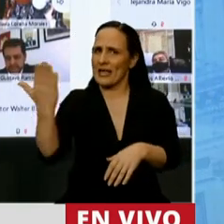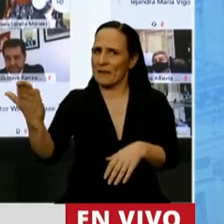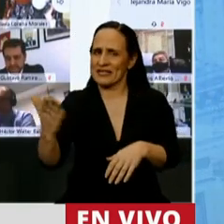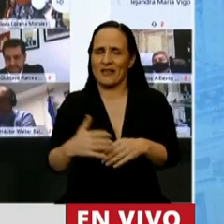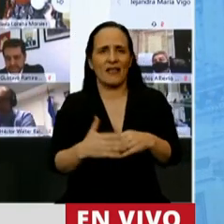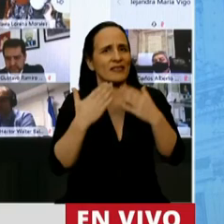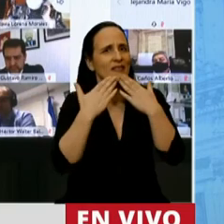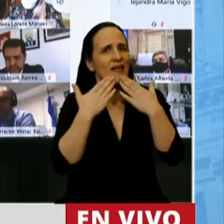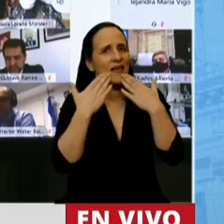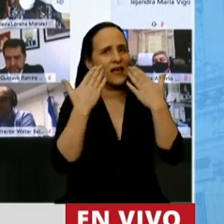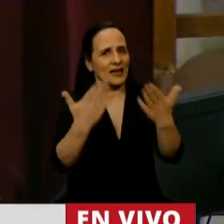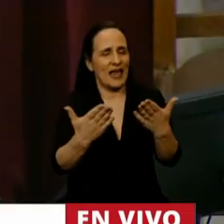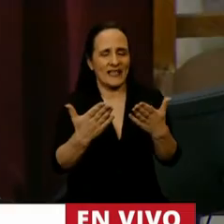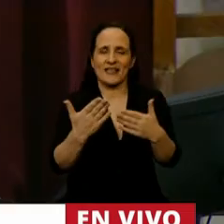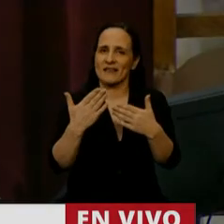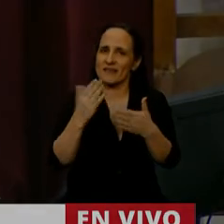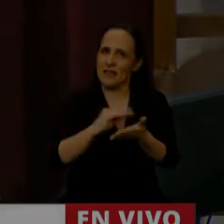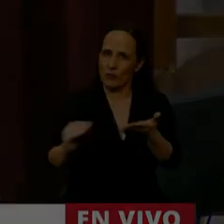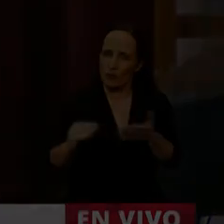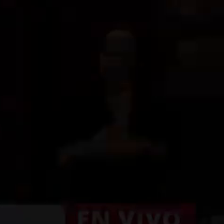Gracias. Gracias, diputado.